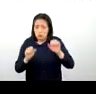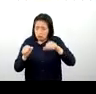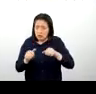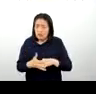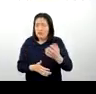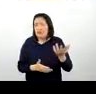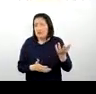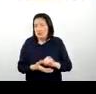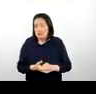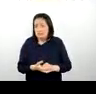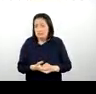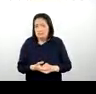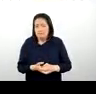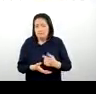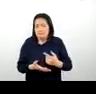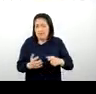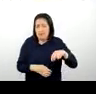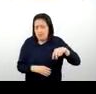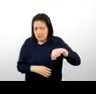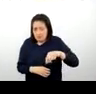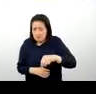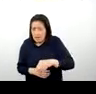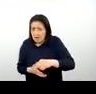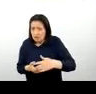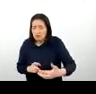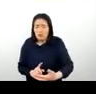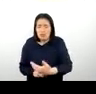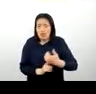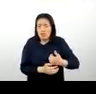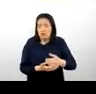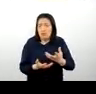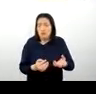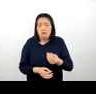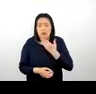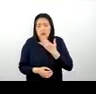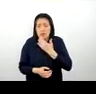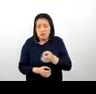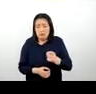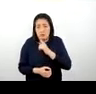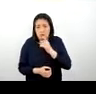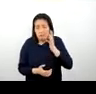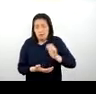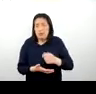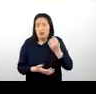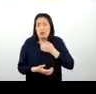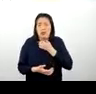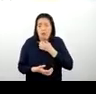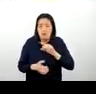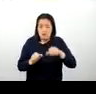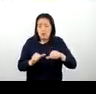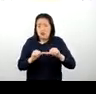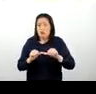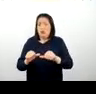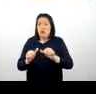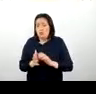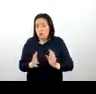eran sembrados y cosechados por sus padres o por sus abuelos, aún lo mantienen,